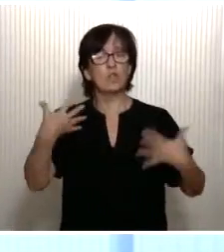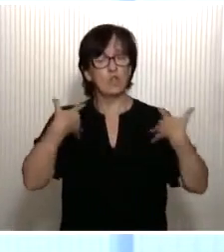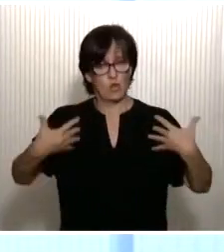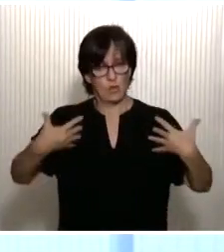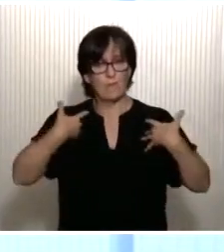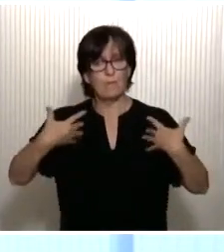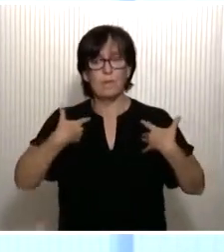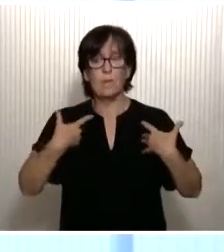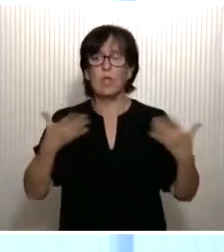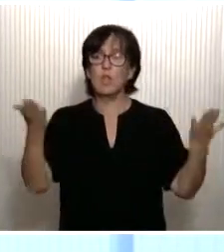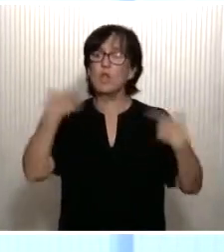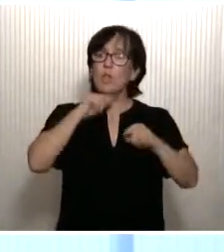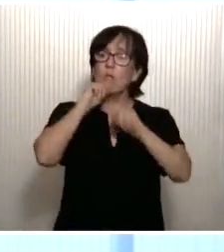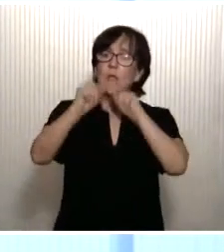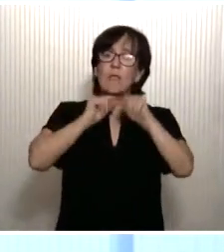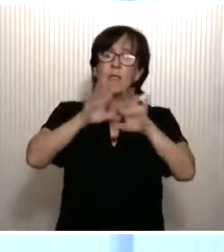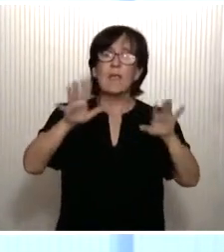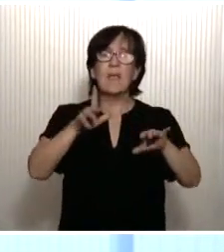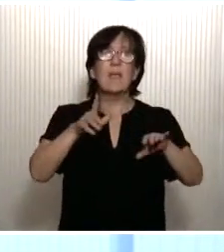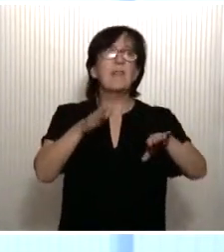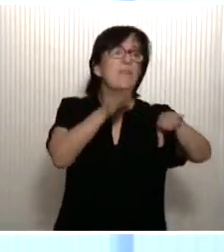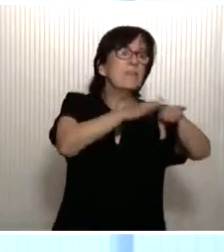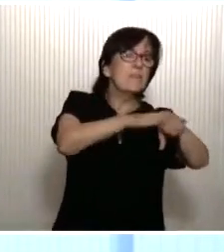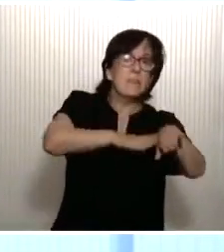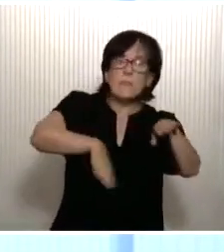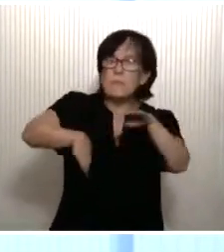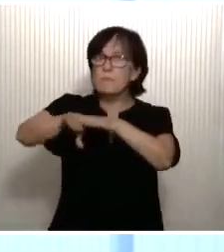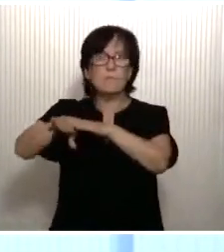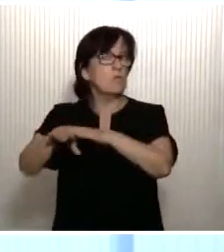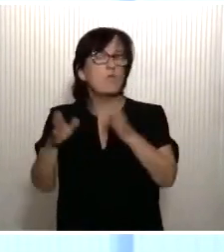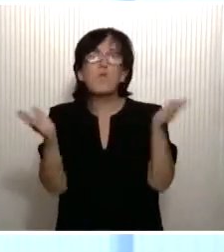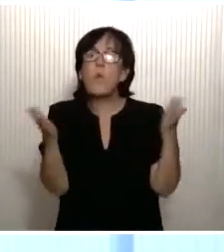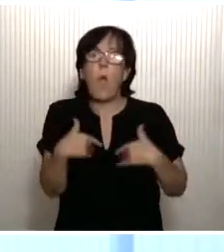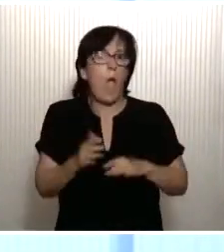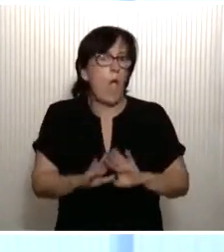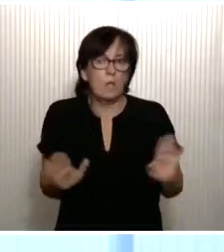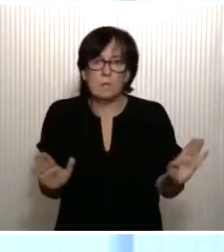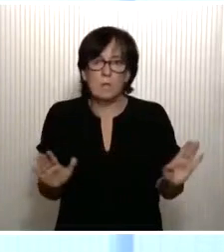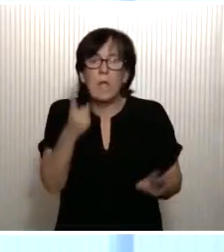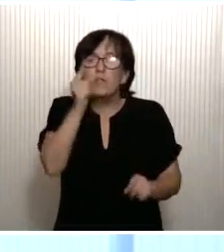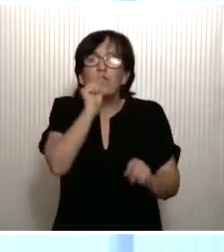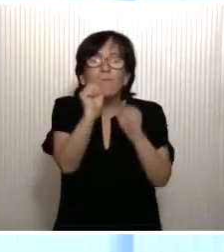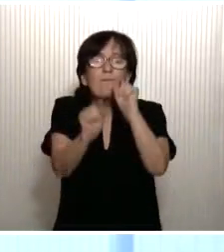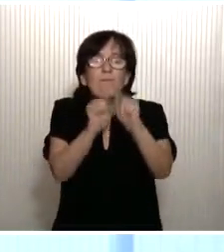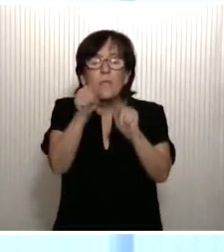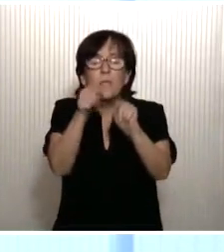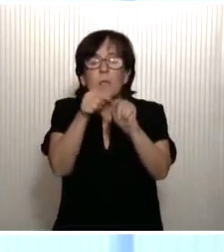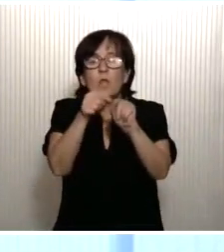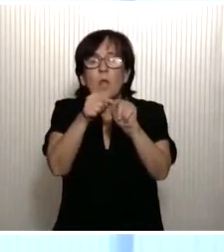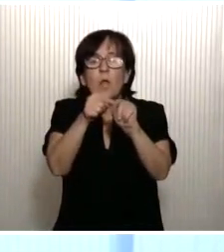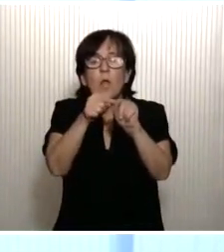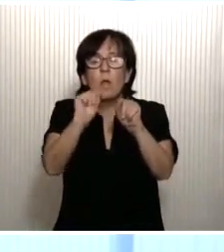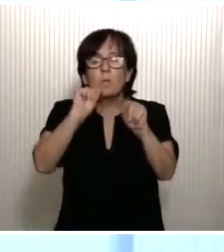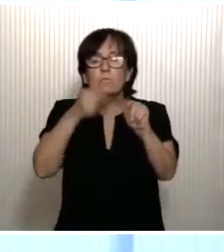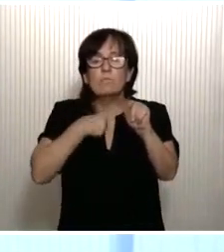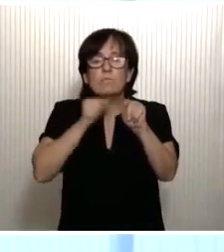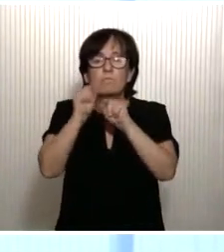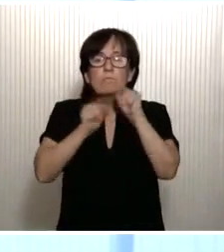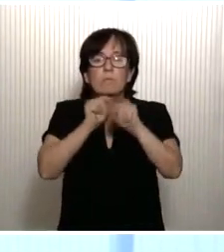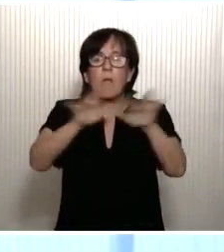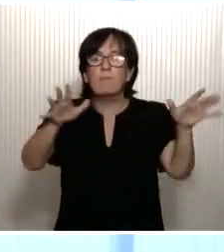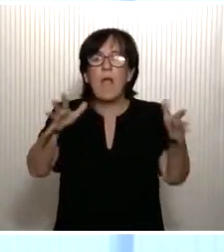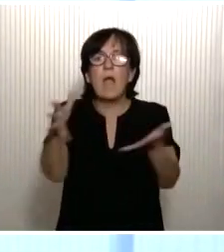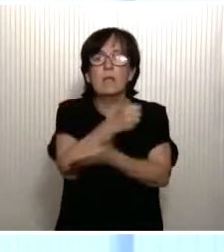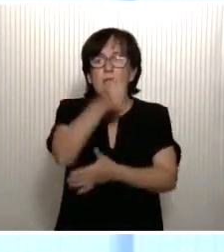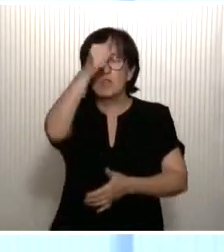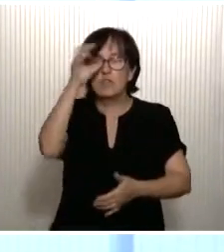que no hay virus de derechas ni virus de izquierdas. Hay un virus que nos amenaza a todos y a todas.